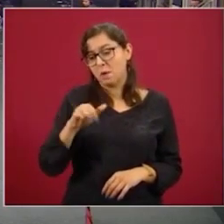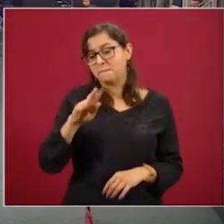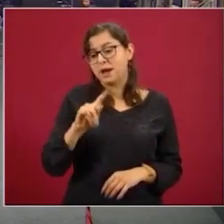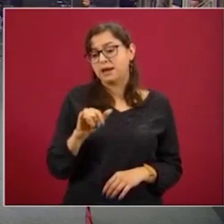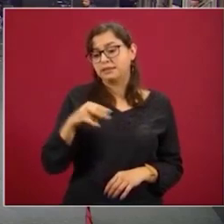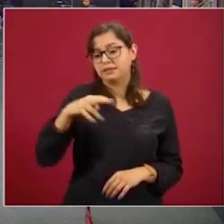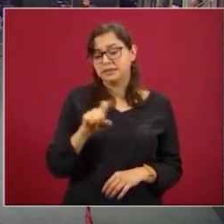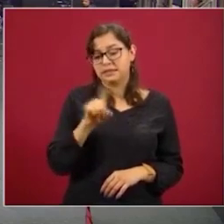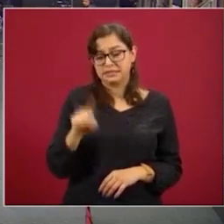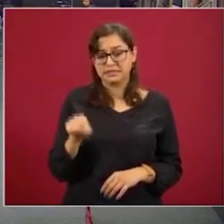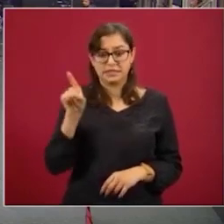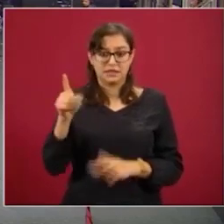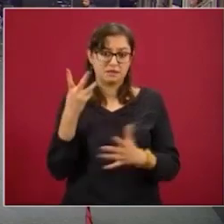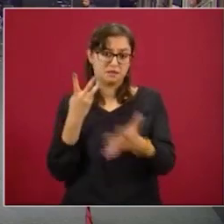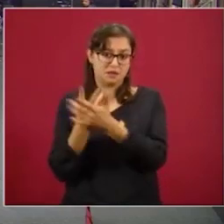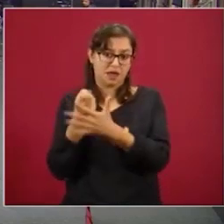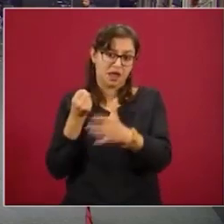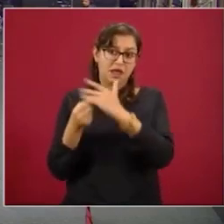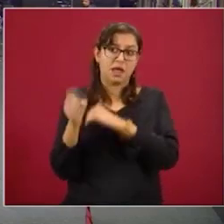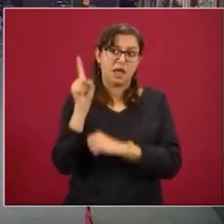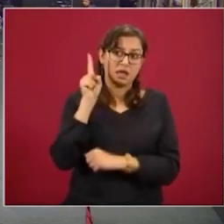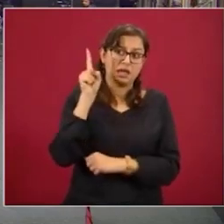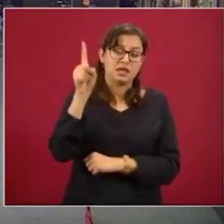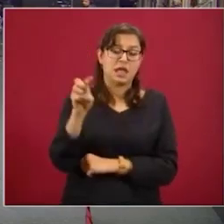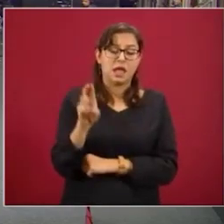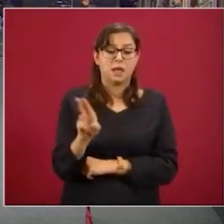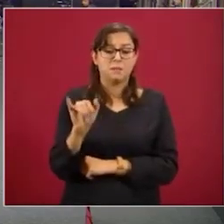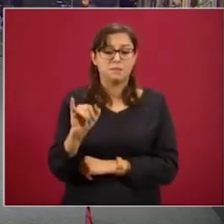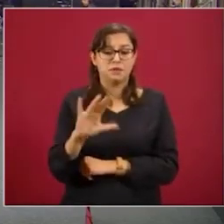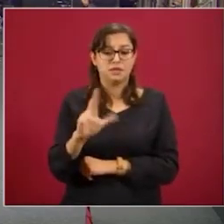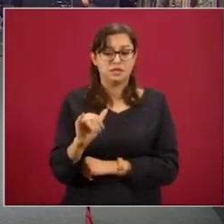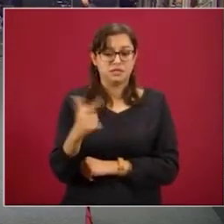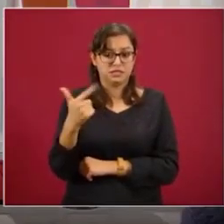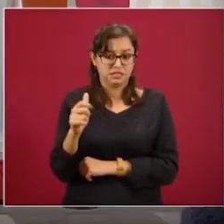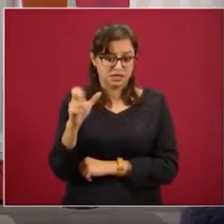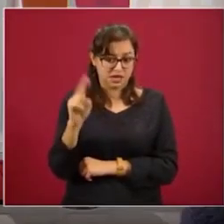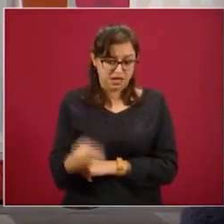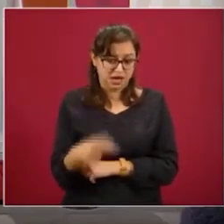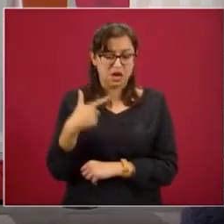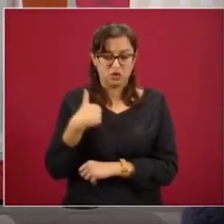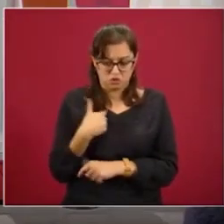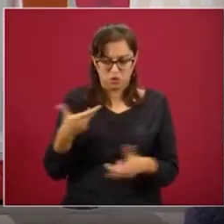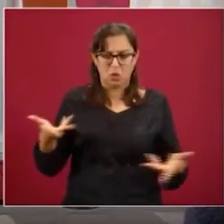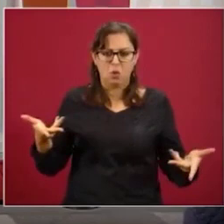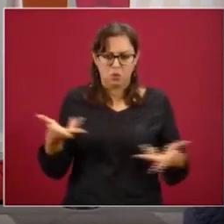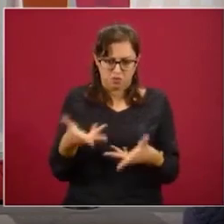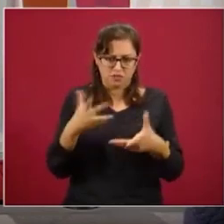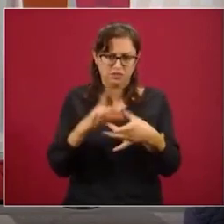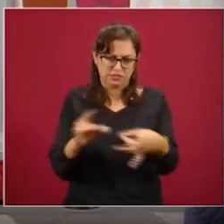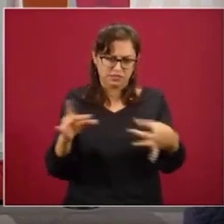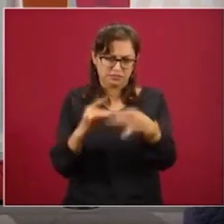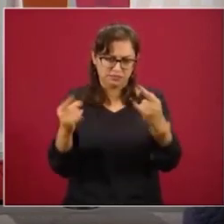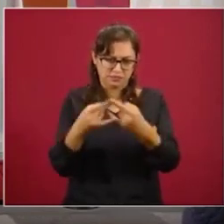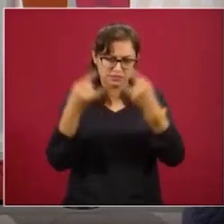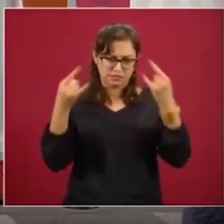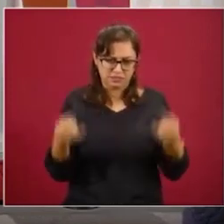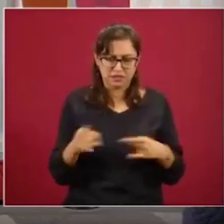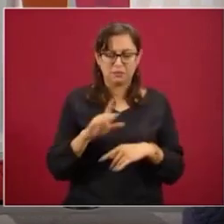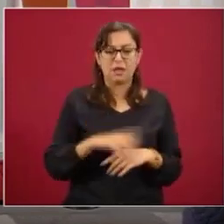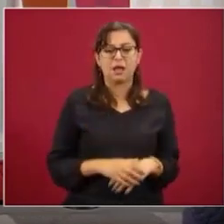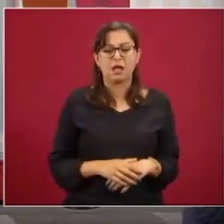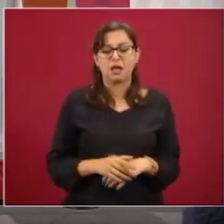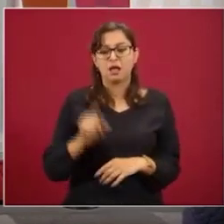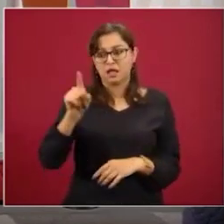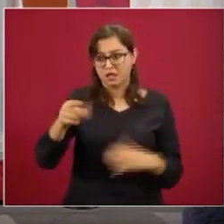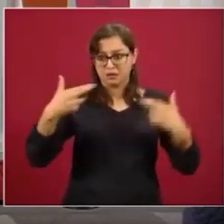la cárcel de Michigan y se lo presenté aquí con ustedes. Estaba el canciller y lo único que dice Francisco que le